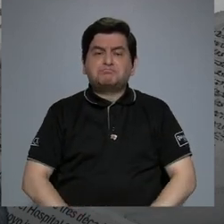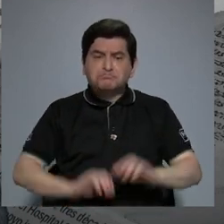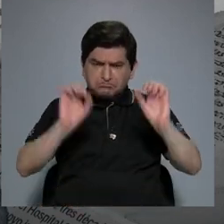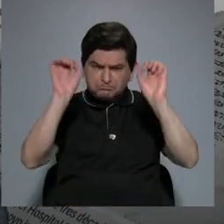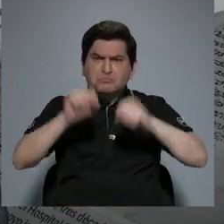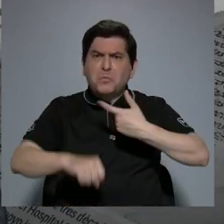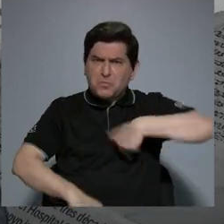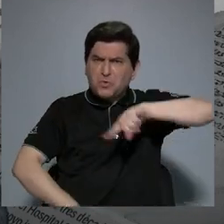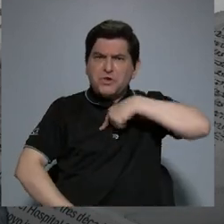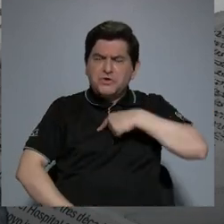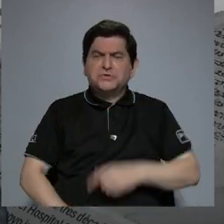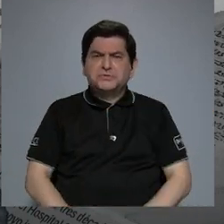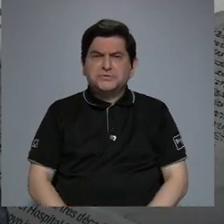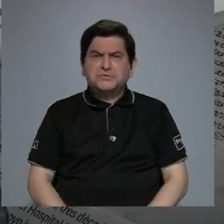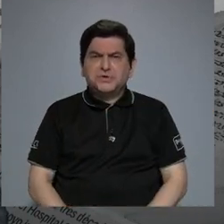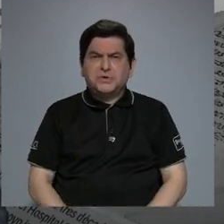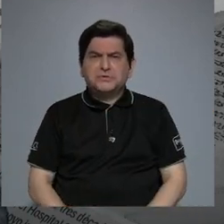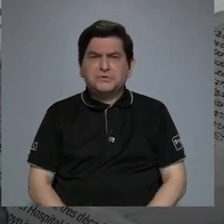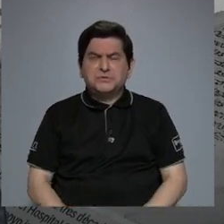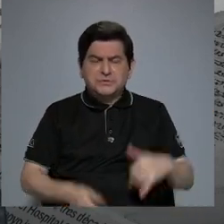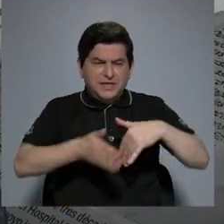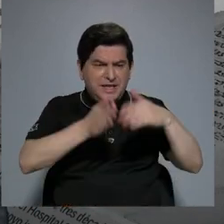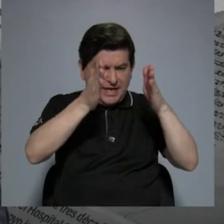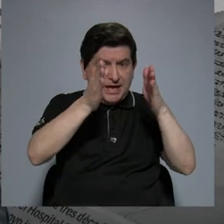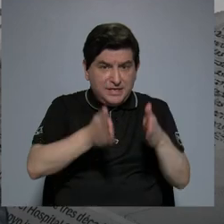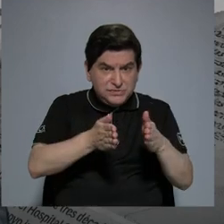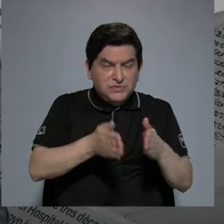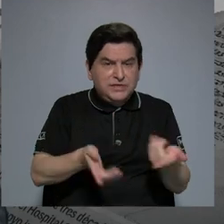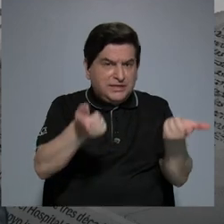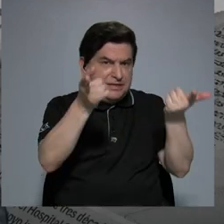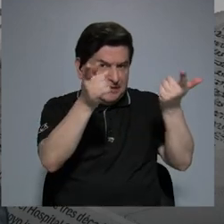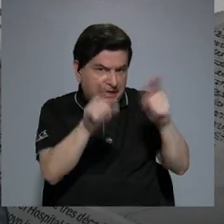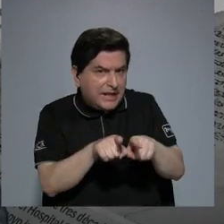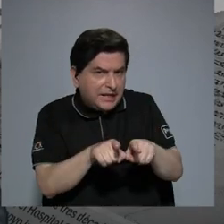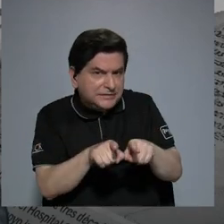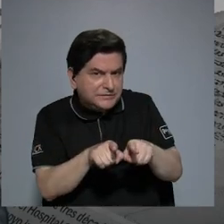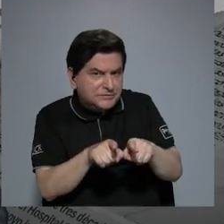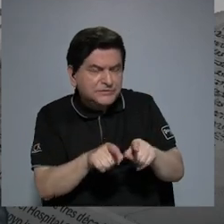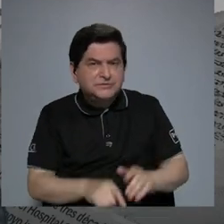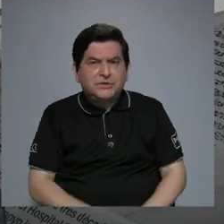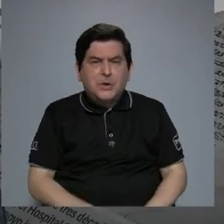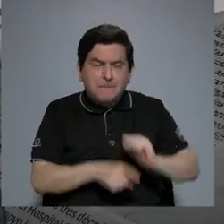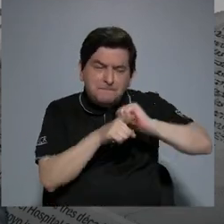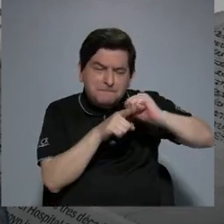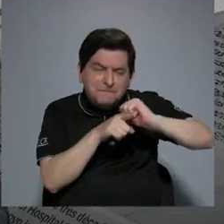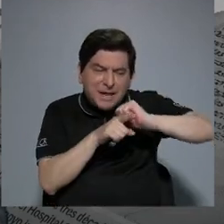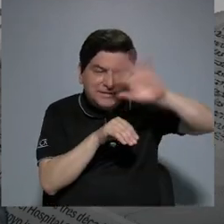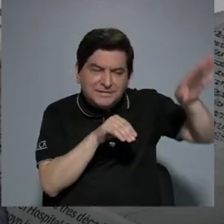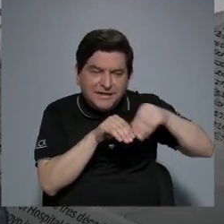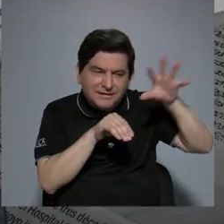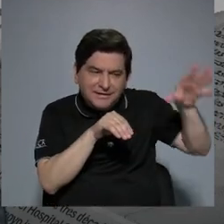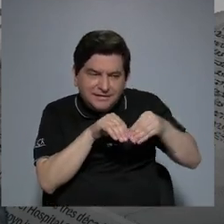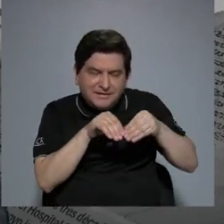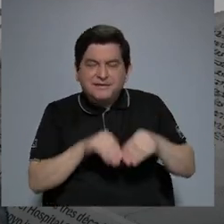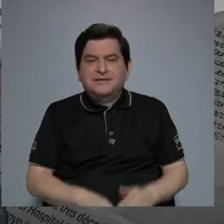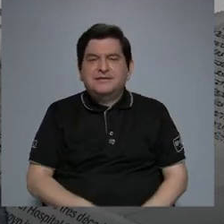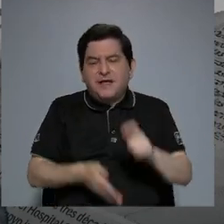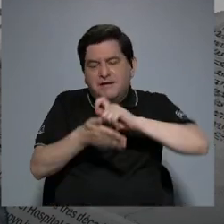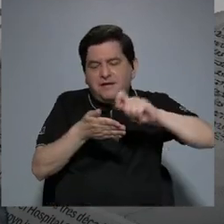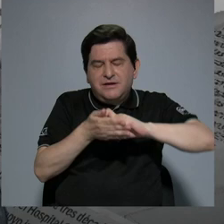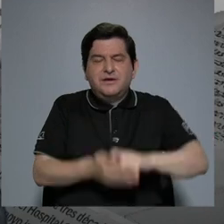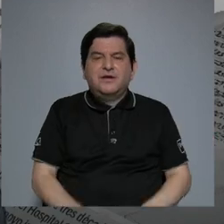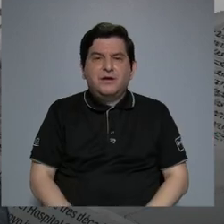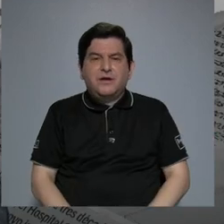recibir, o los estudiantes pueden recibir ejercicios extras sobre gramática,